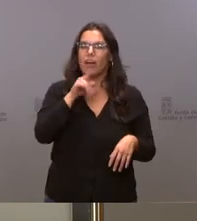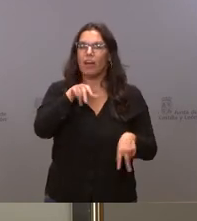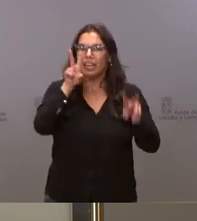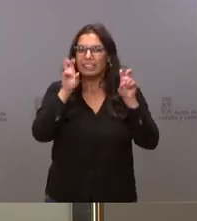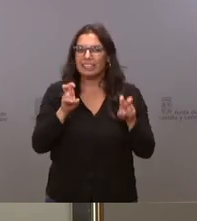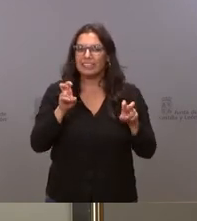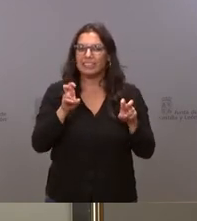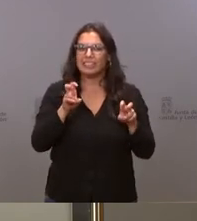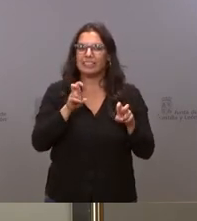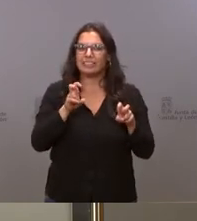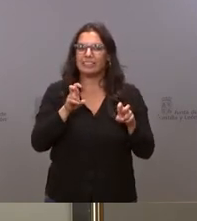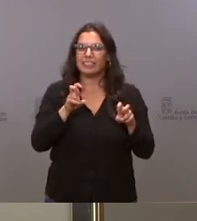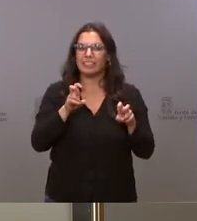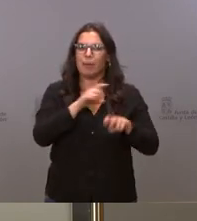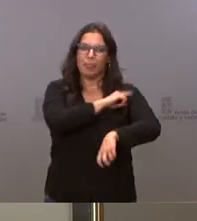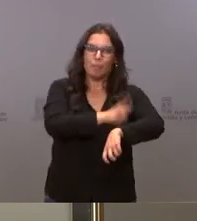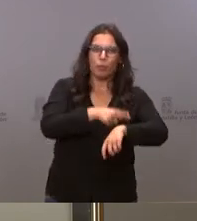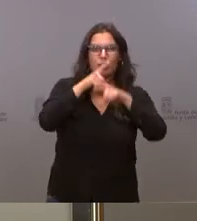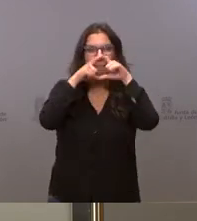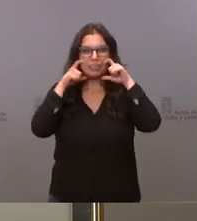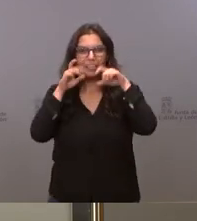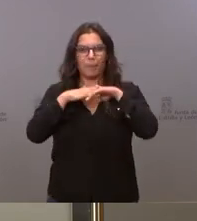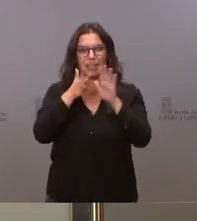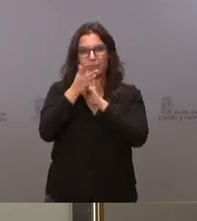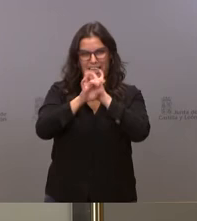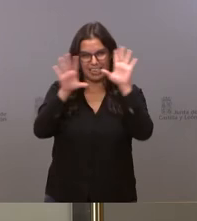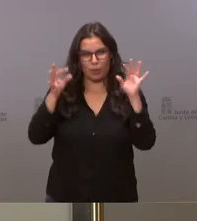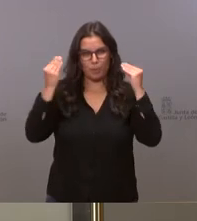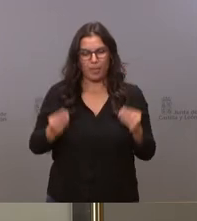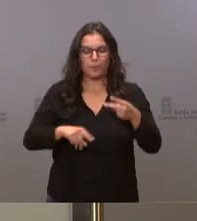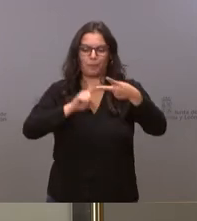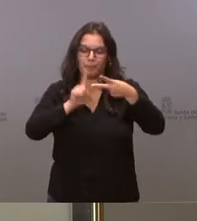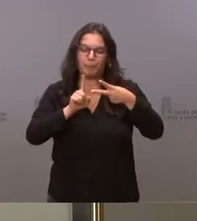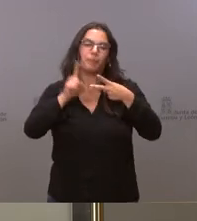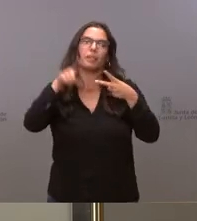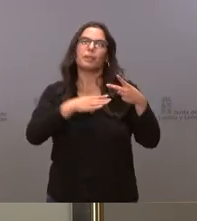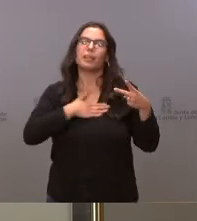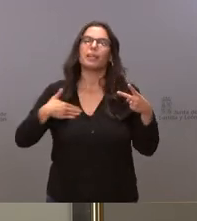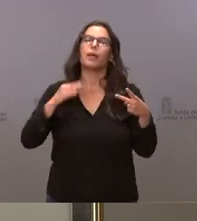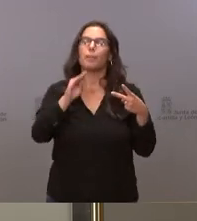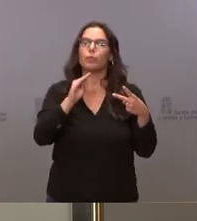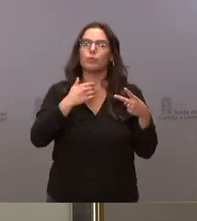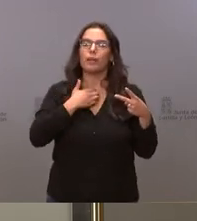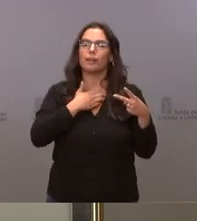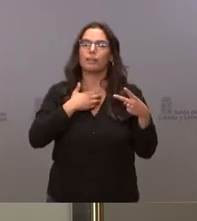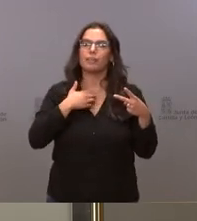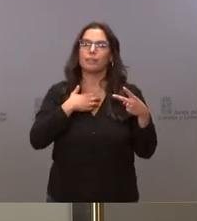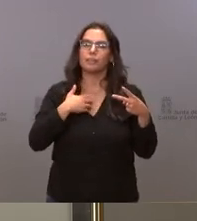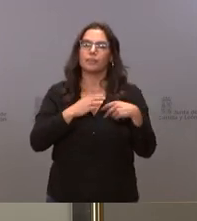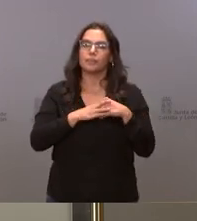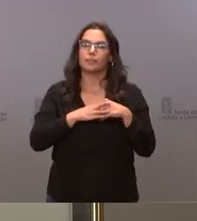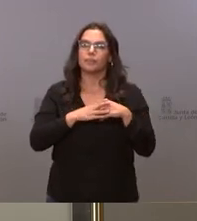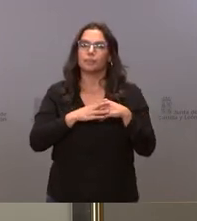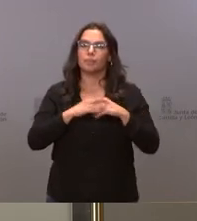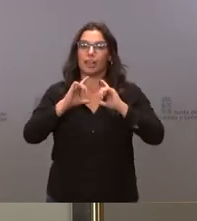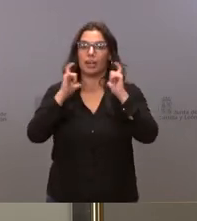los deportes y el uso de mascarillas para que quedara bien claro y luego también quería preguntarle por la reunión que Juanma Moreno